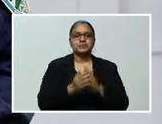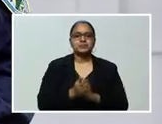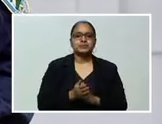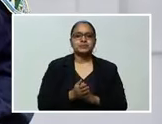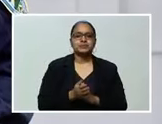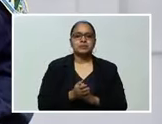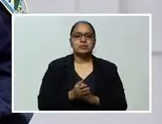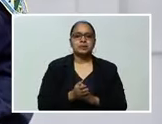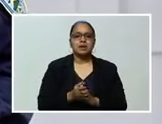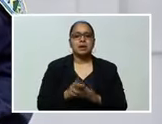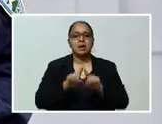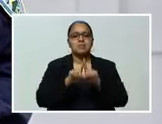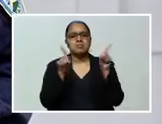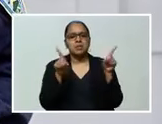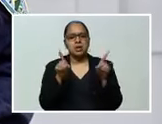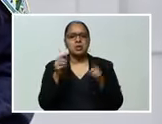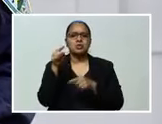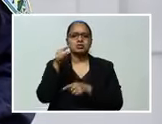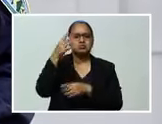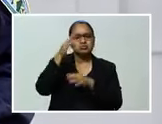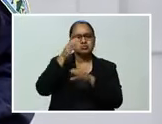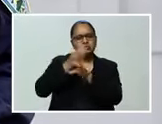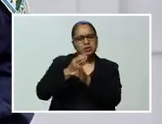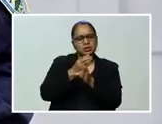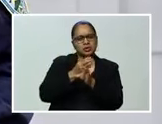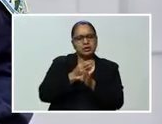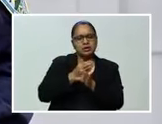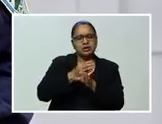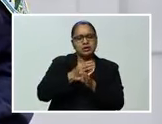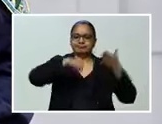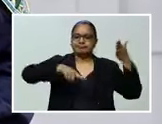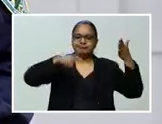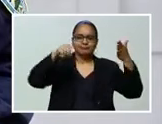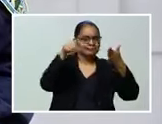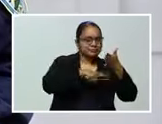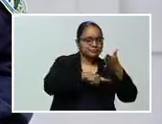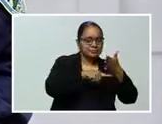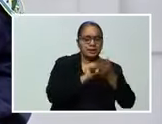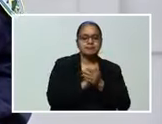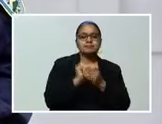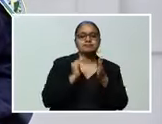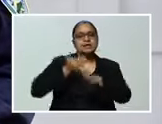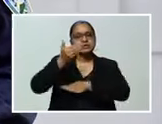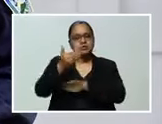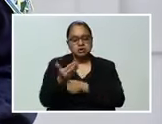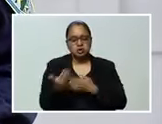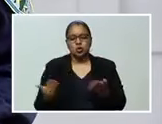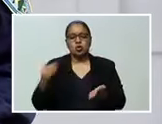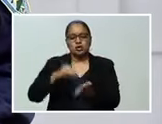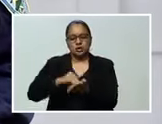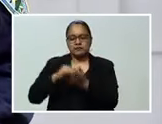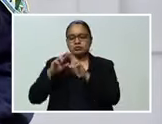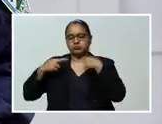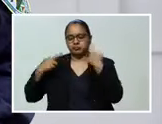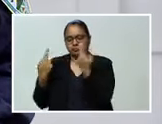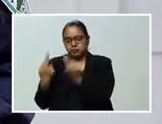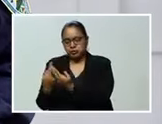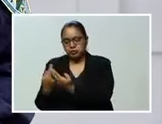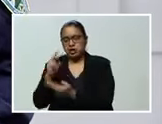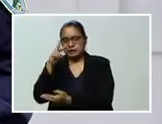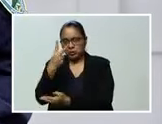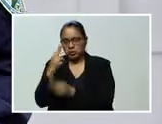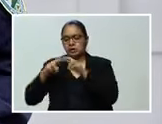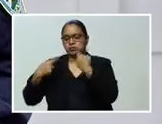por razones de seguridad, se tuvieron que cancelar. Hora más tarde, en reuniones con equipo técnico de